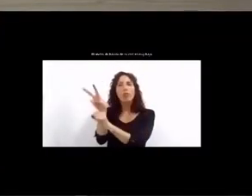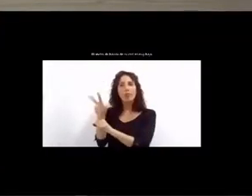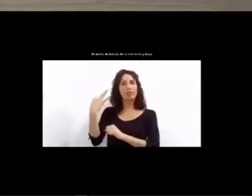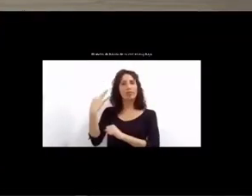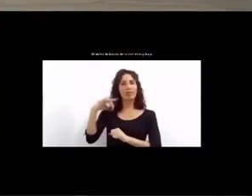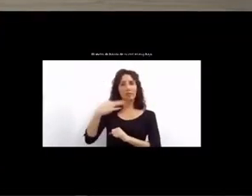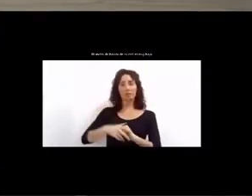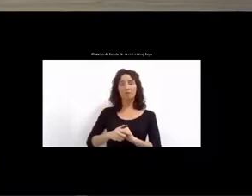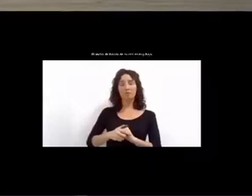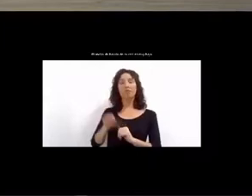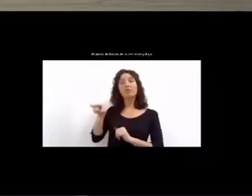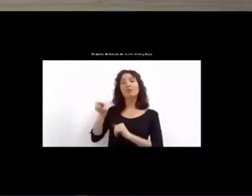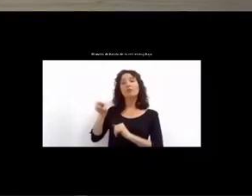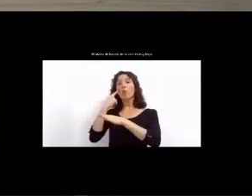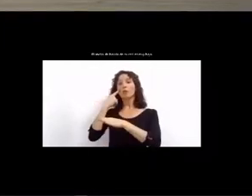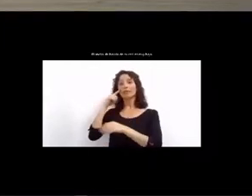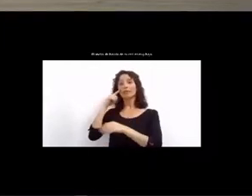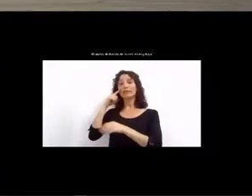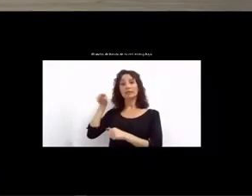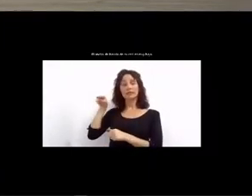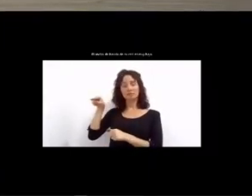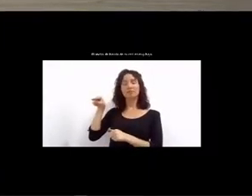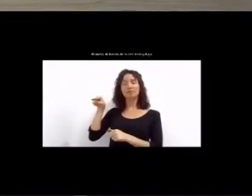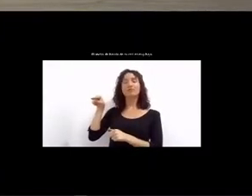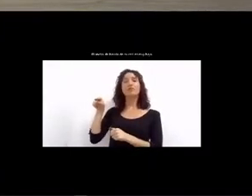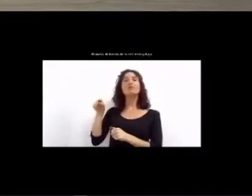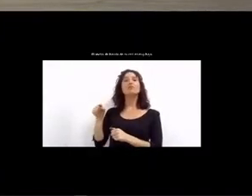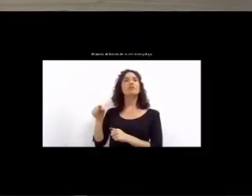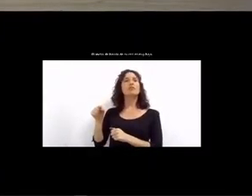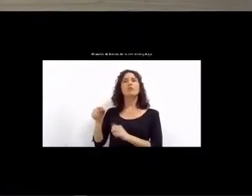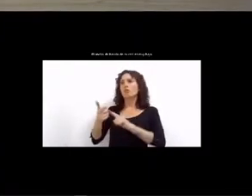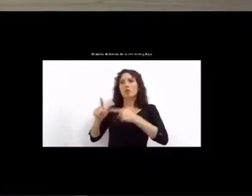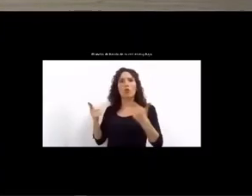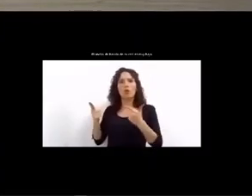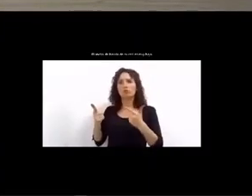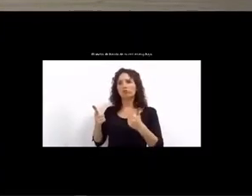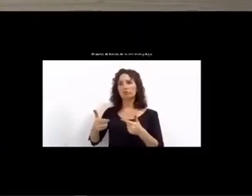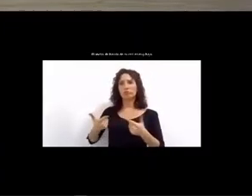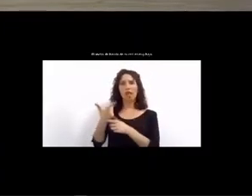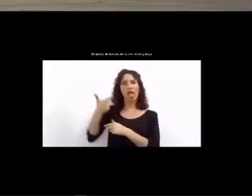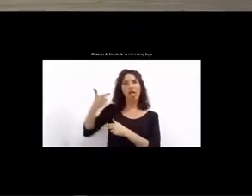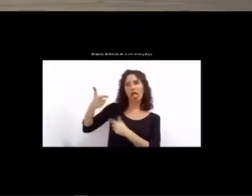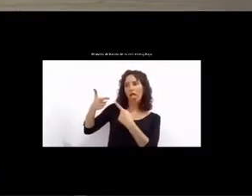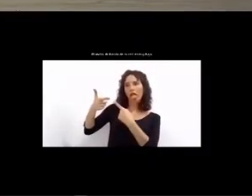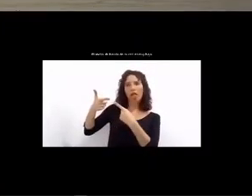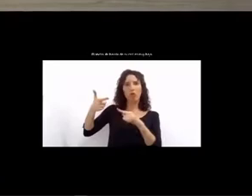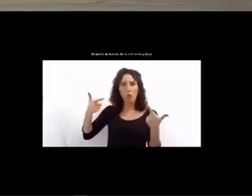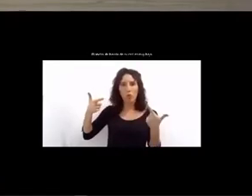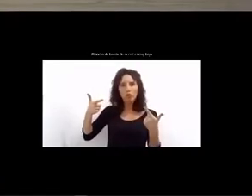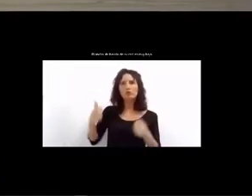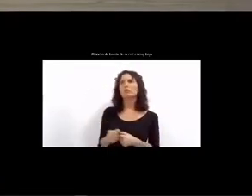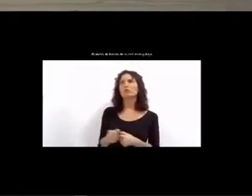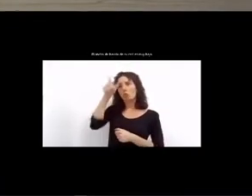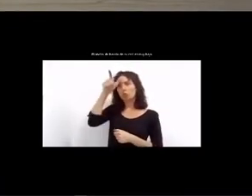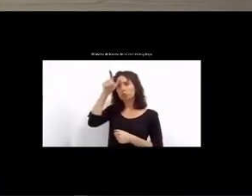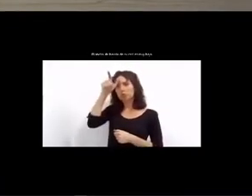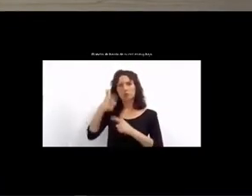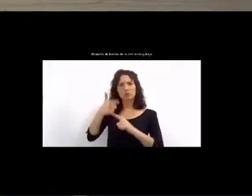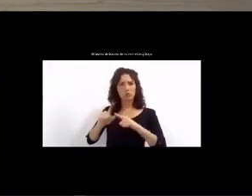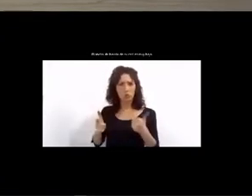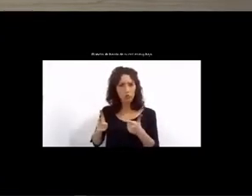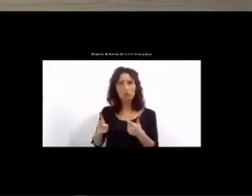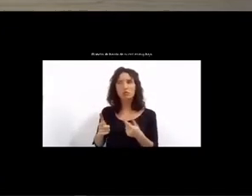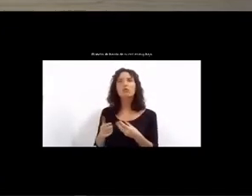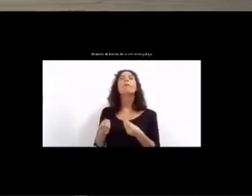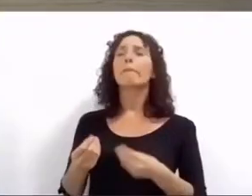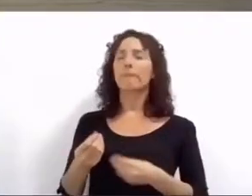La municipalidad no tiene fuerzas policiales ni armas de ningún tipo, pero tenemos muchas cosas para aportar y